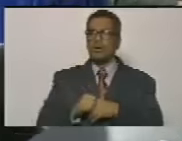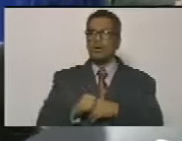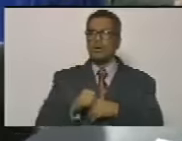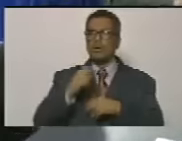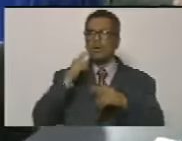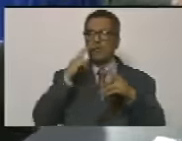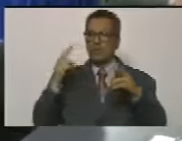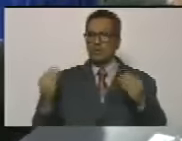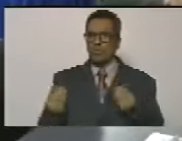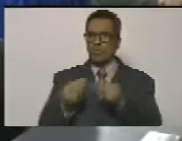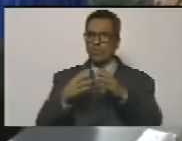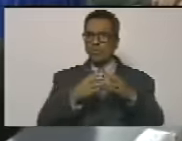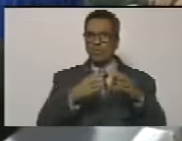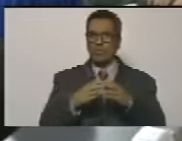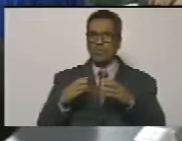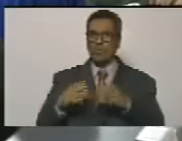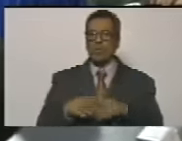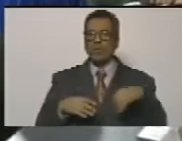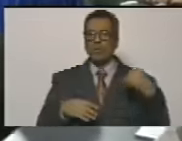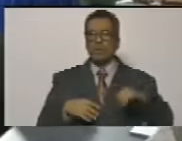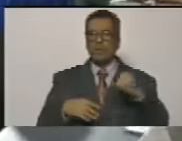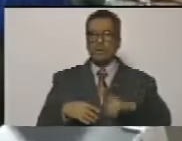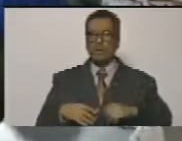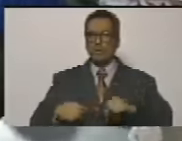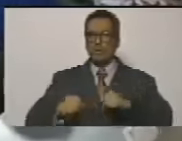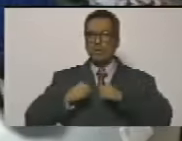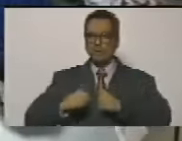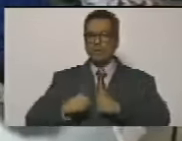nos reuníamos la izquierda radical